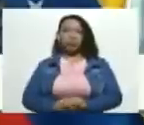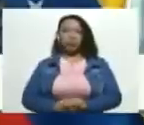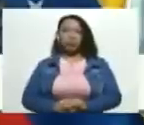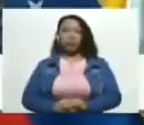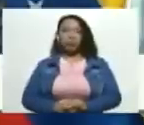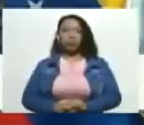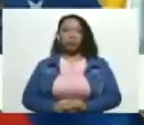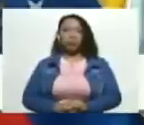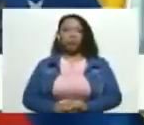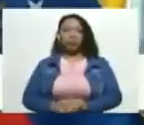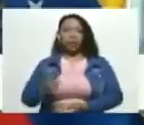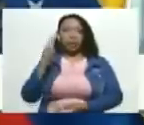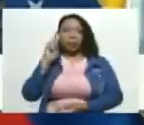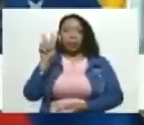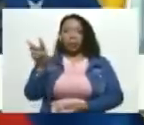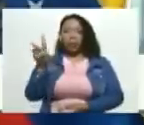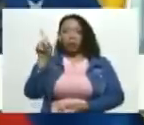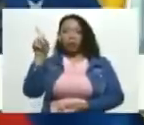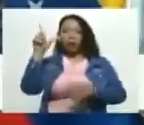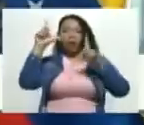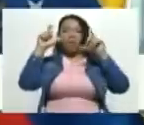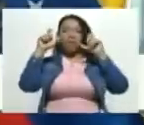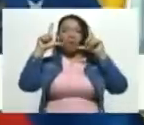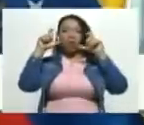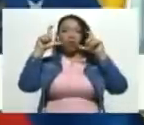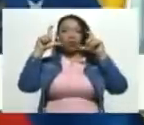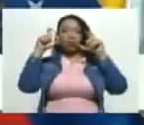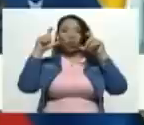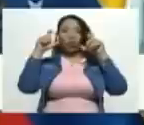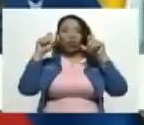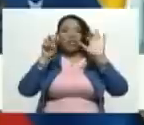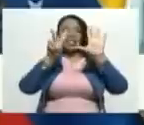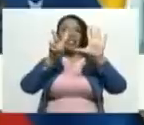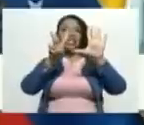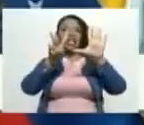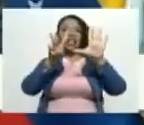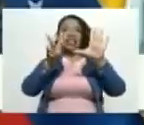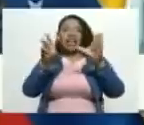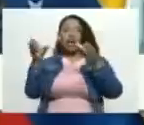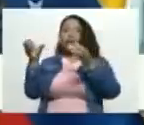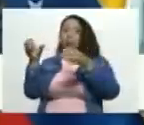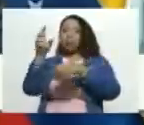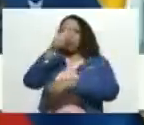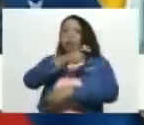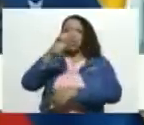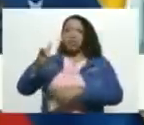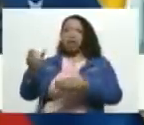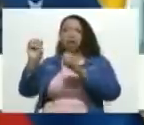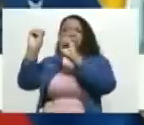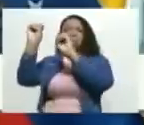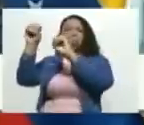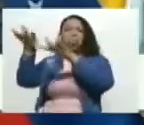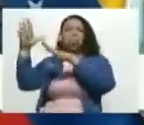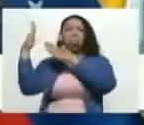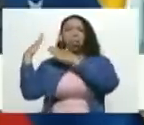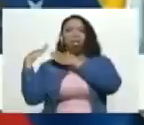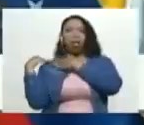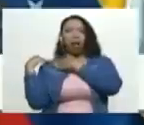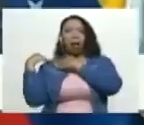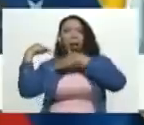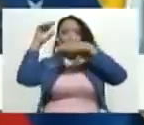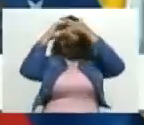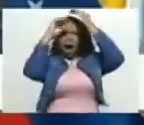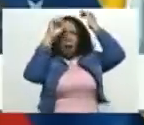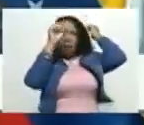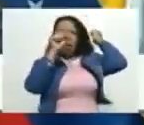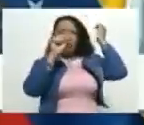ver una foto de siete pelagatos y que renunciando a sus cargos de embajadores